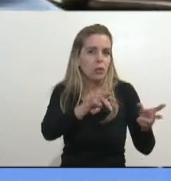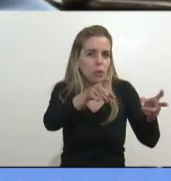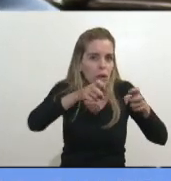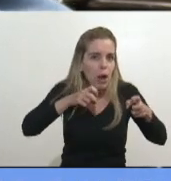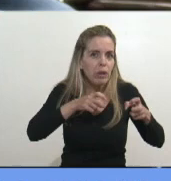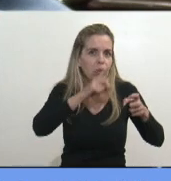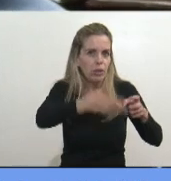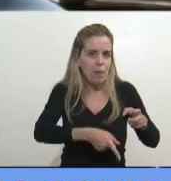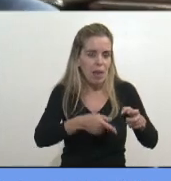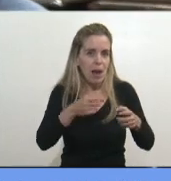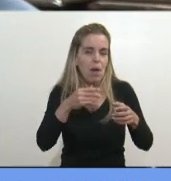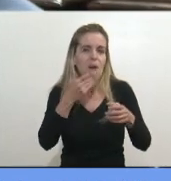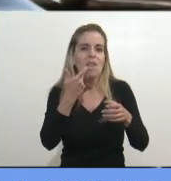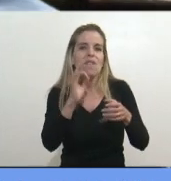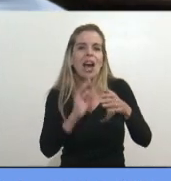y ese Banco Central,